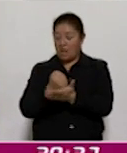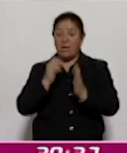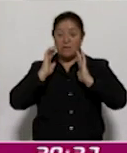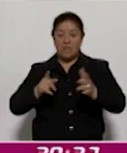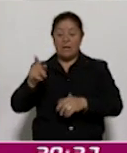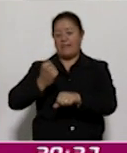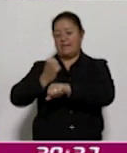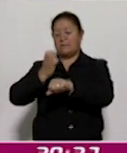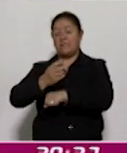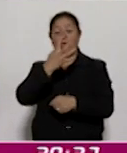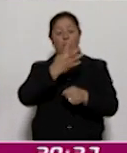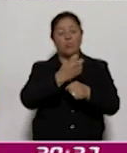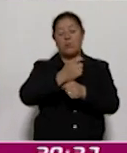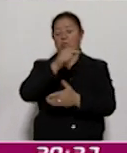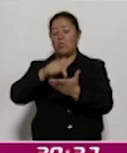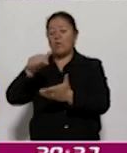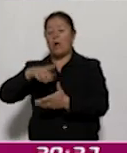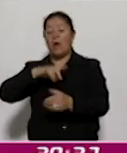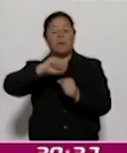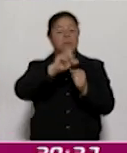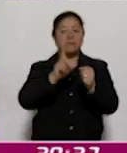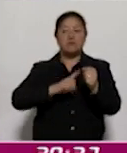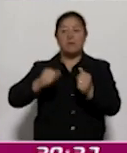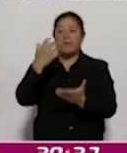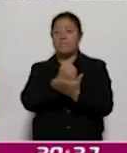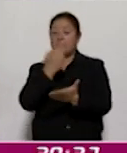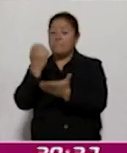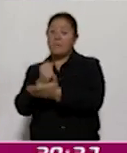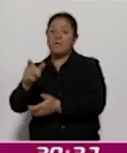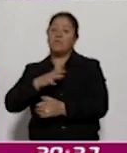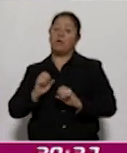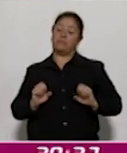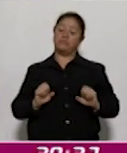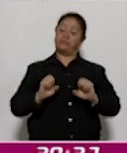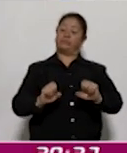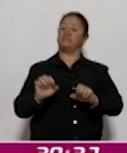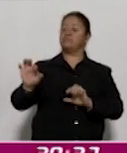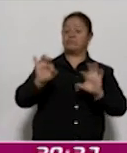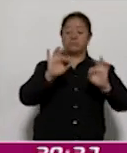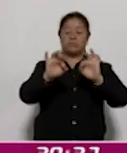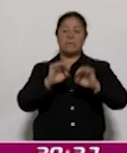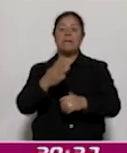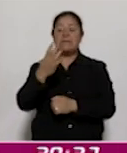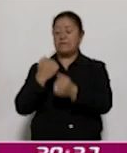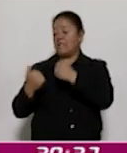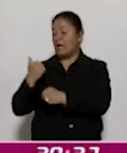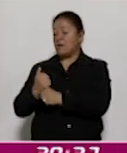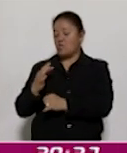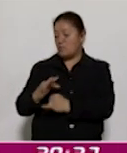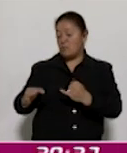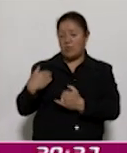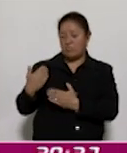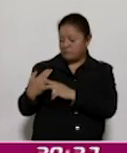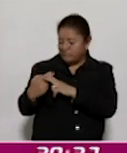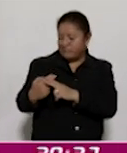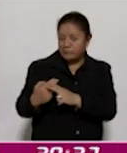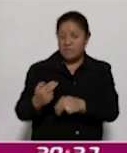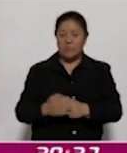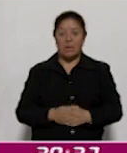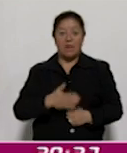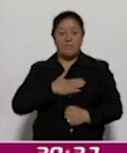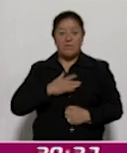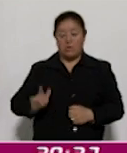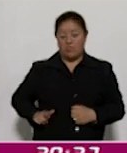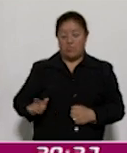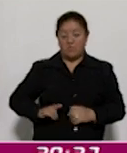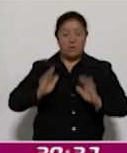en el cuarto lugar a nivel nacional en premios y distinciones durante los últimos tres años. En mi gobierno pasamos de ser